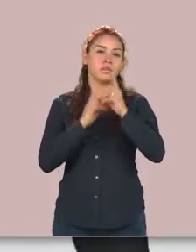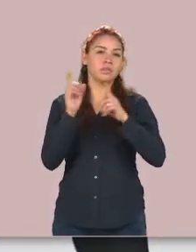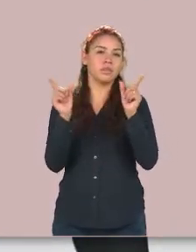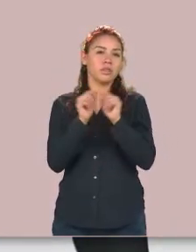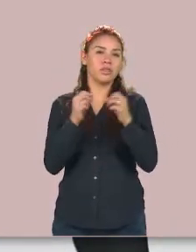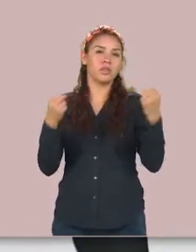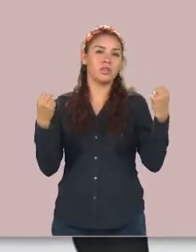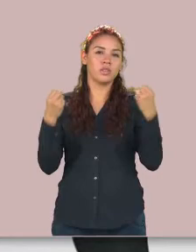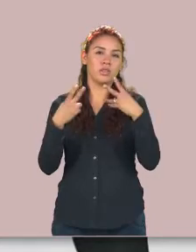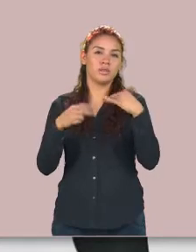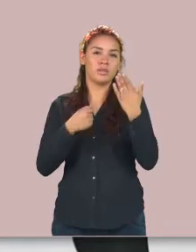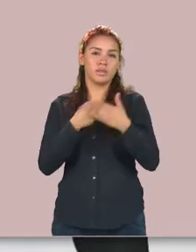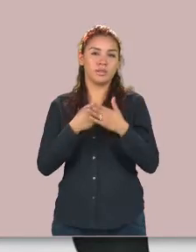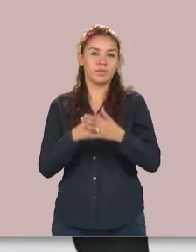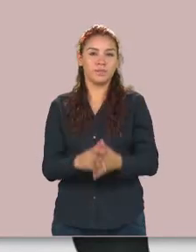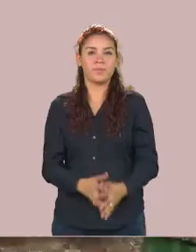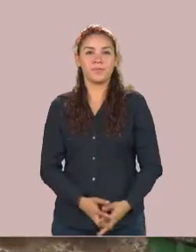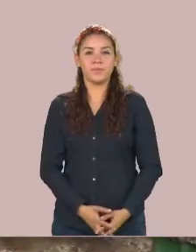deportista